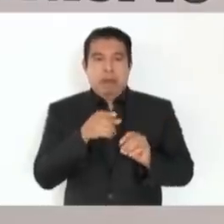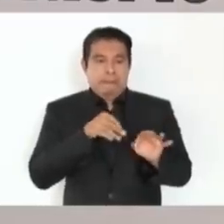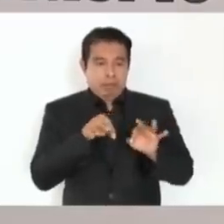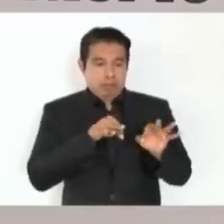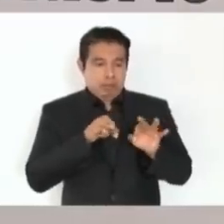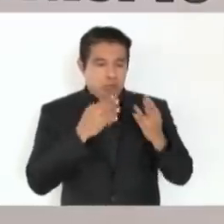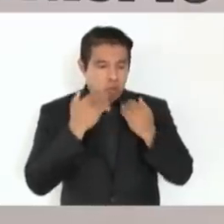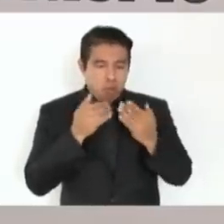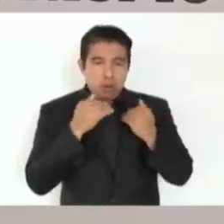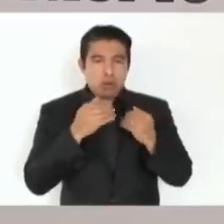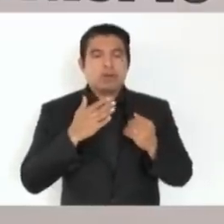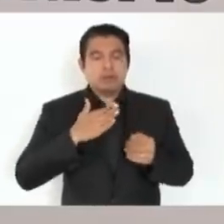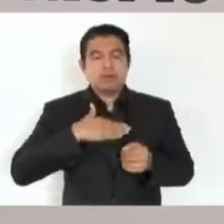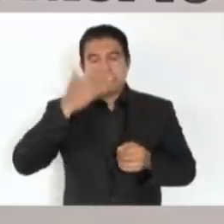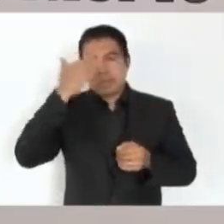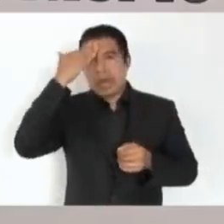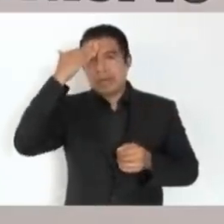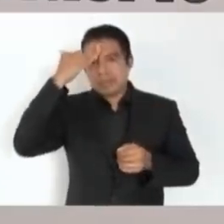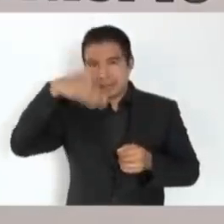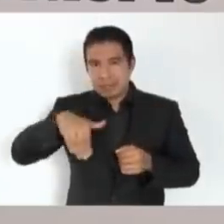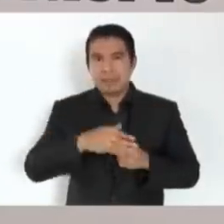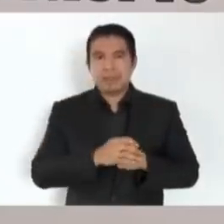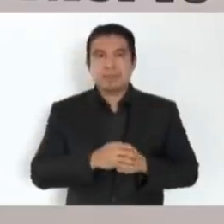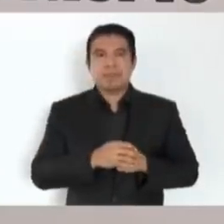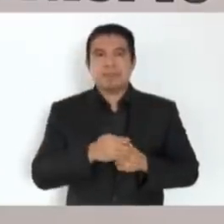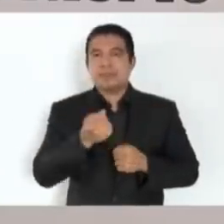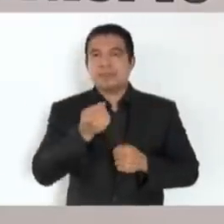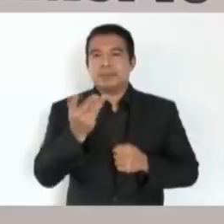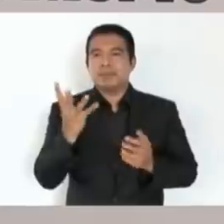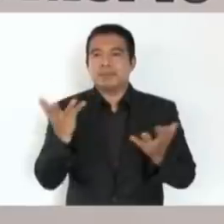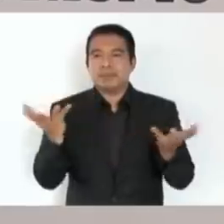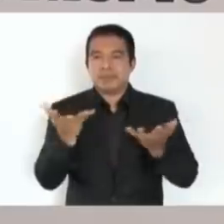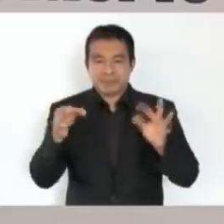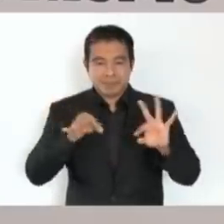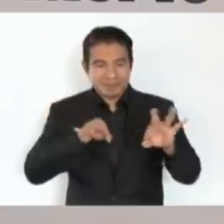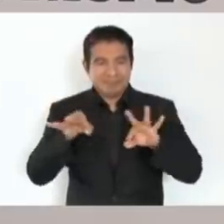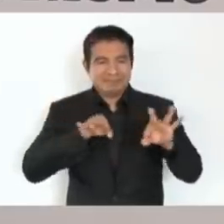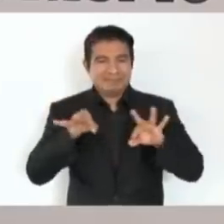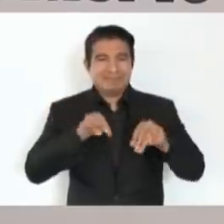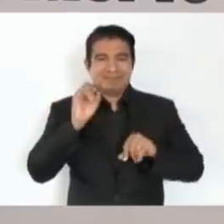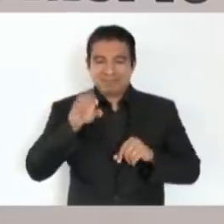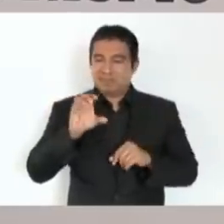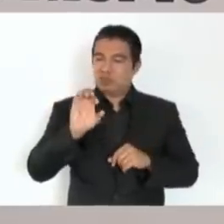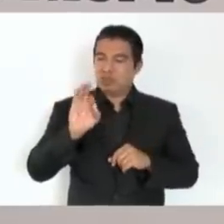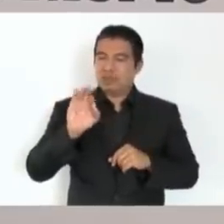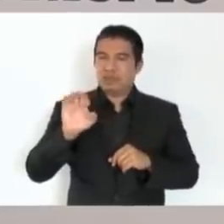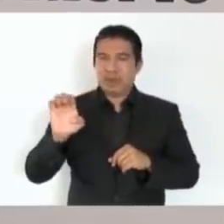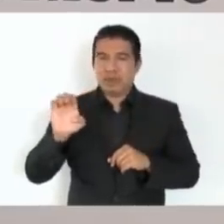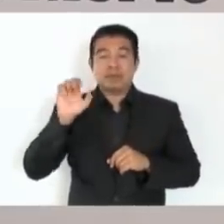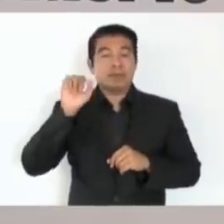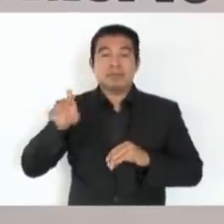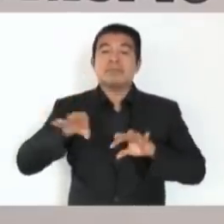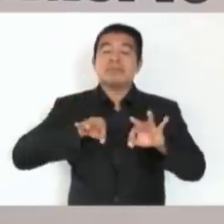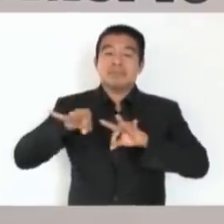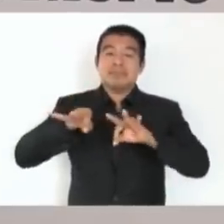contamos con muy buenos trabajadores de la Comisión Federal de Electricidad,